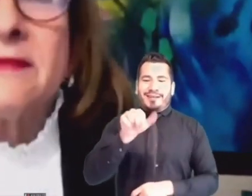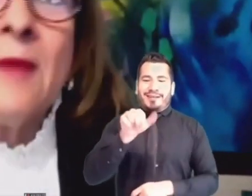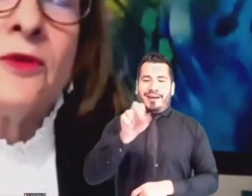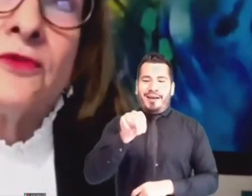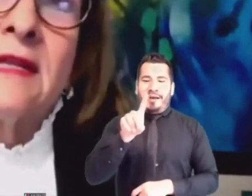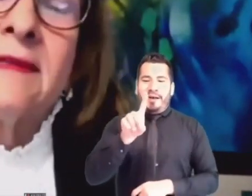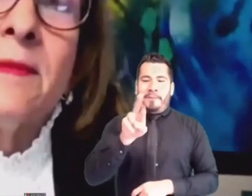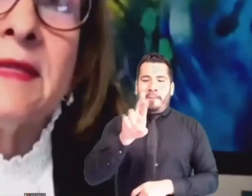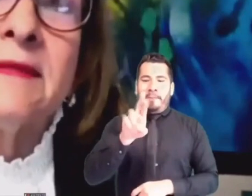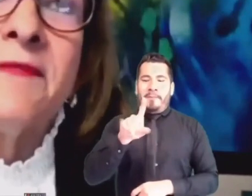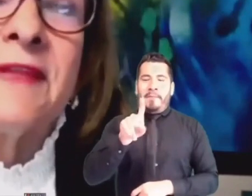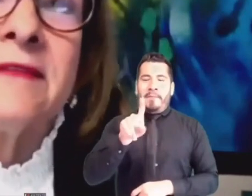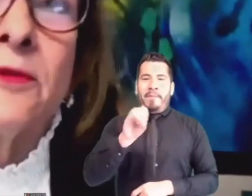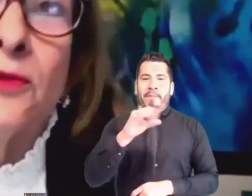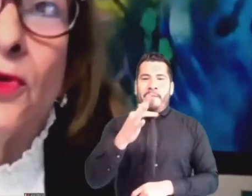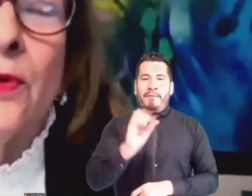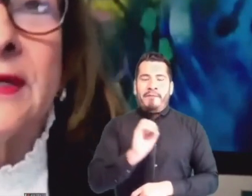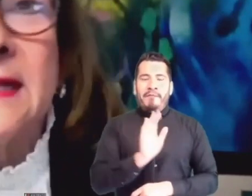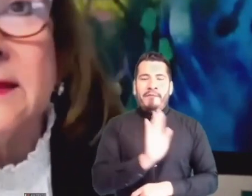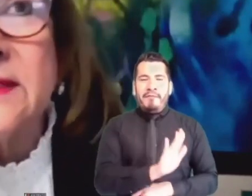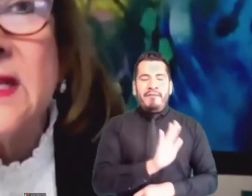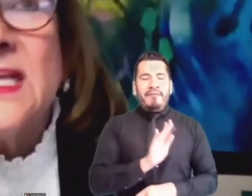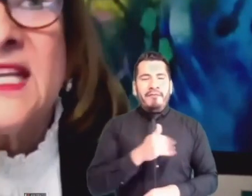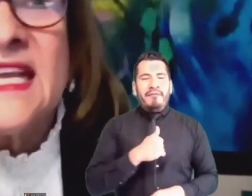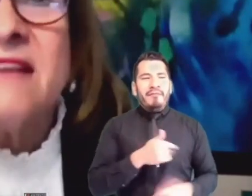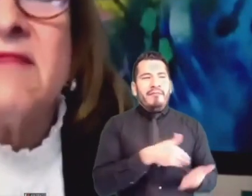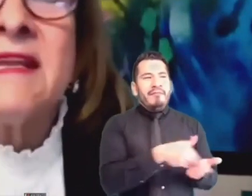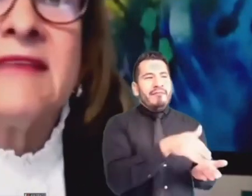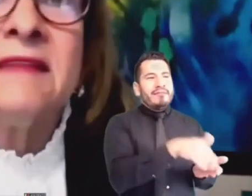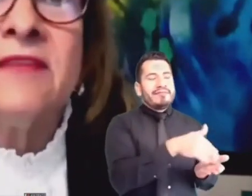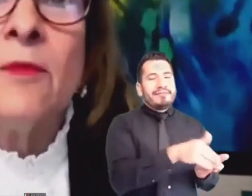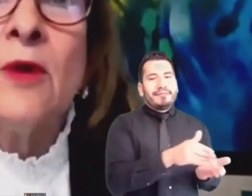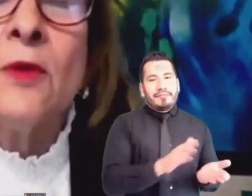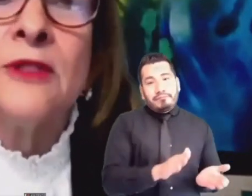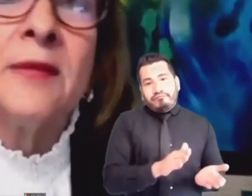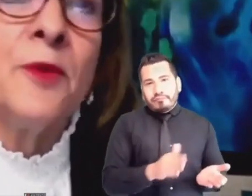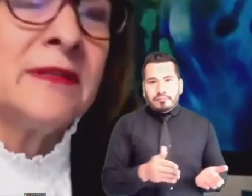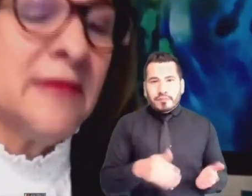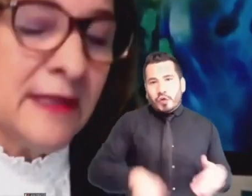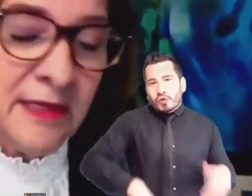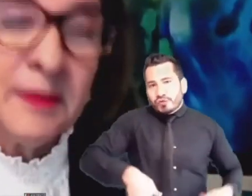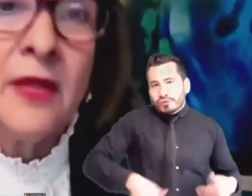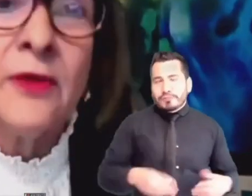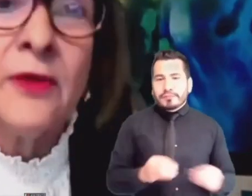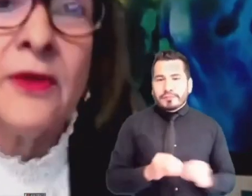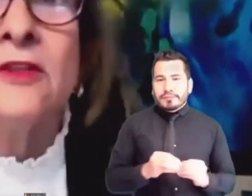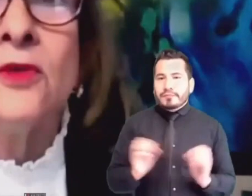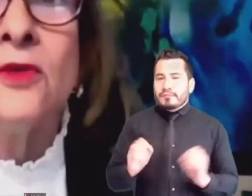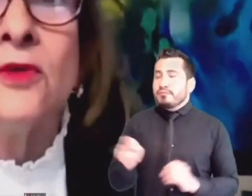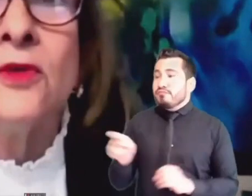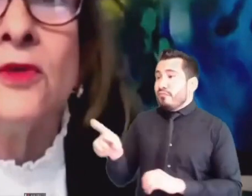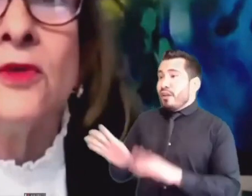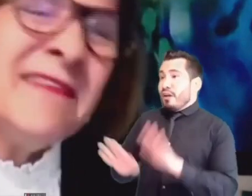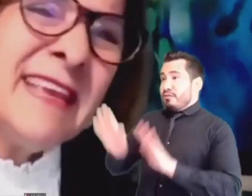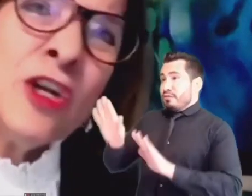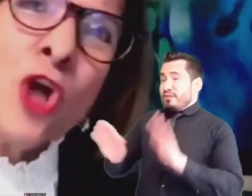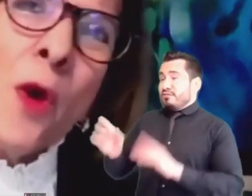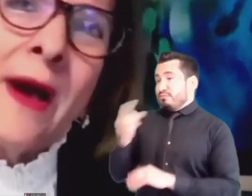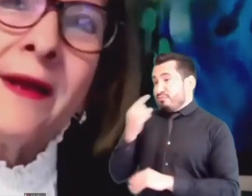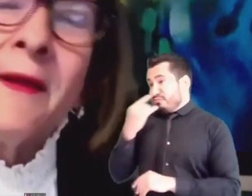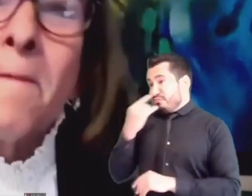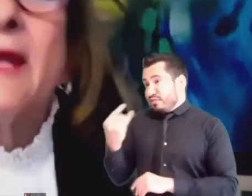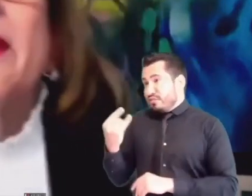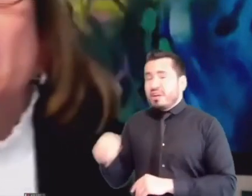expresamos tranquilamente frente a nuestros gobernantes que qué interesante y vamos a votar por este determinado candidato porque si bien